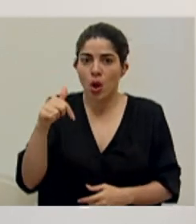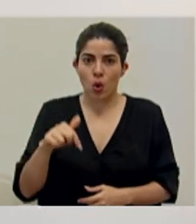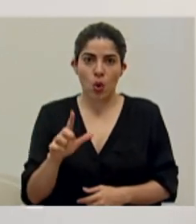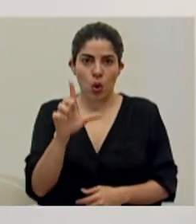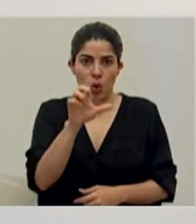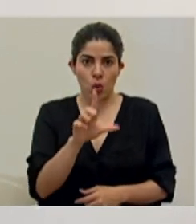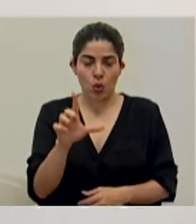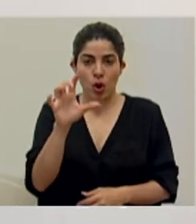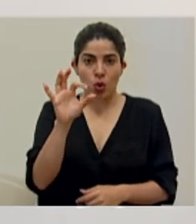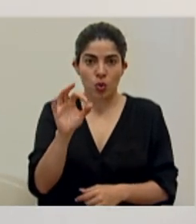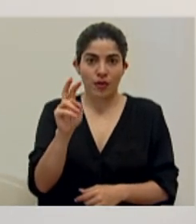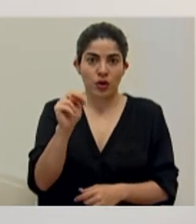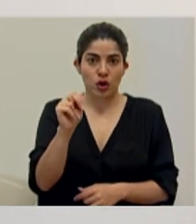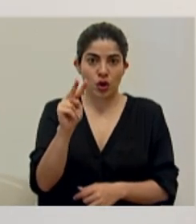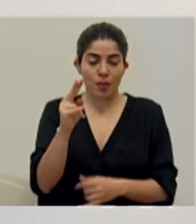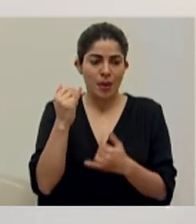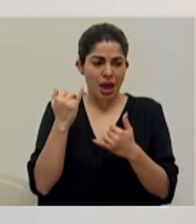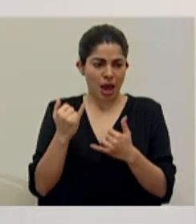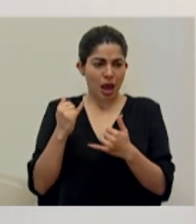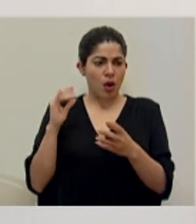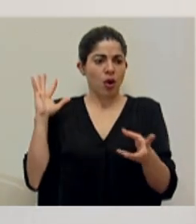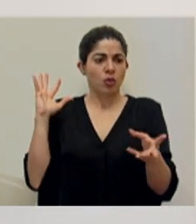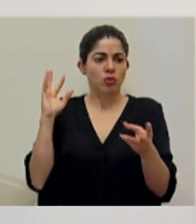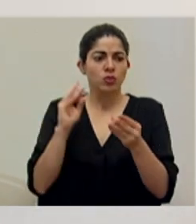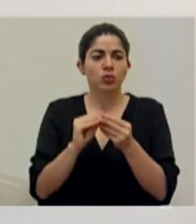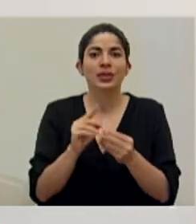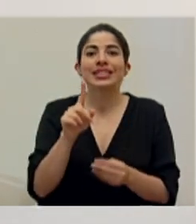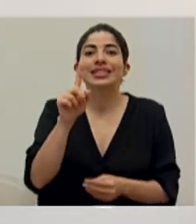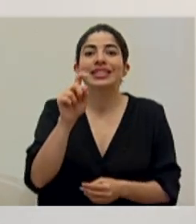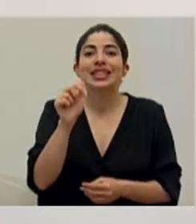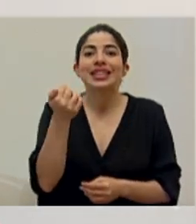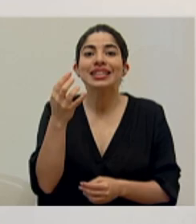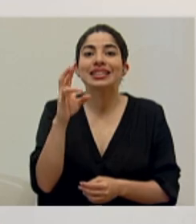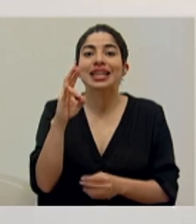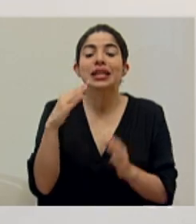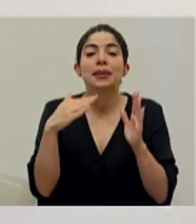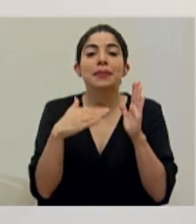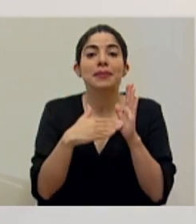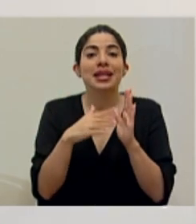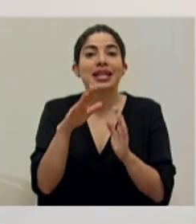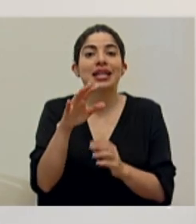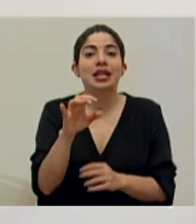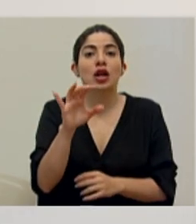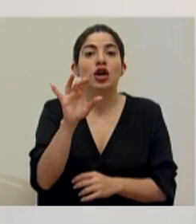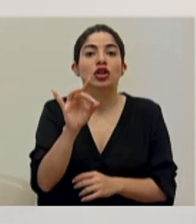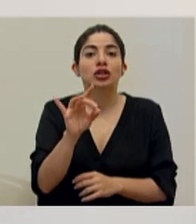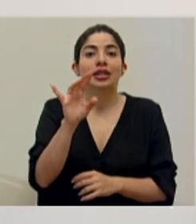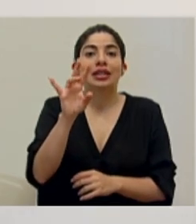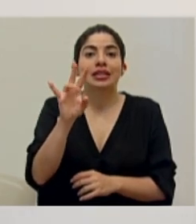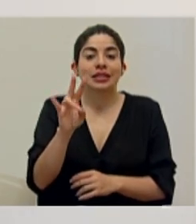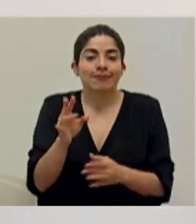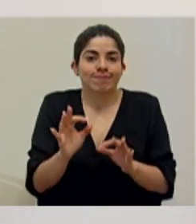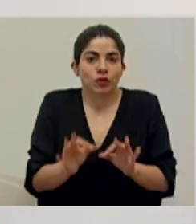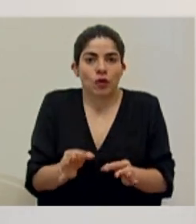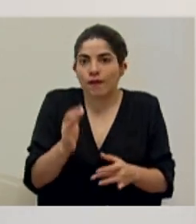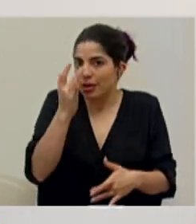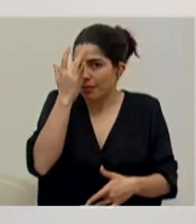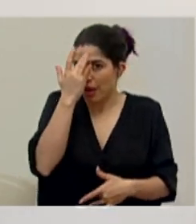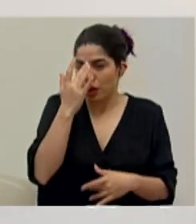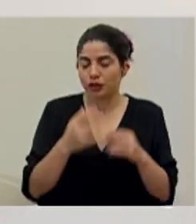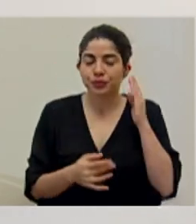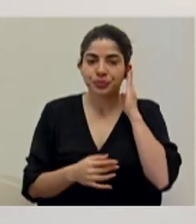9 de noviembre, llegando a un total de 117,587 casos confirmados.